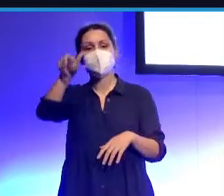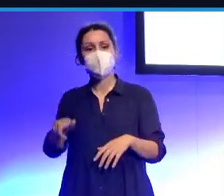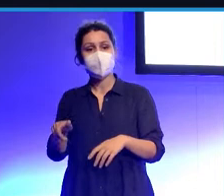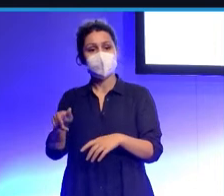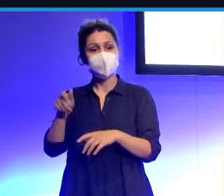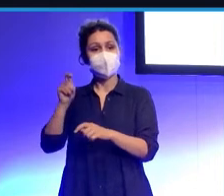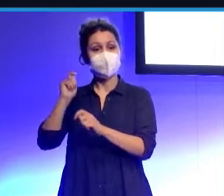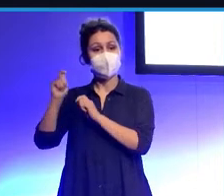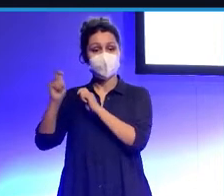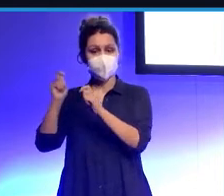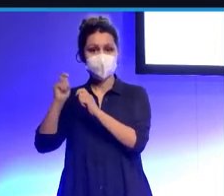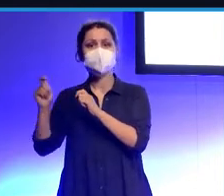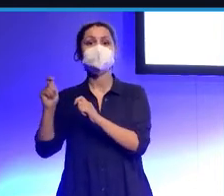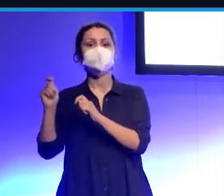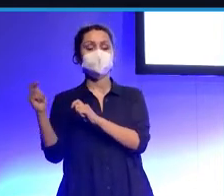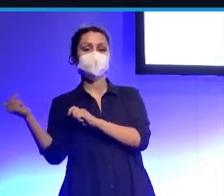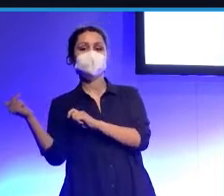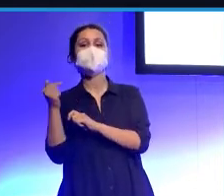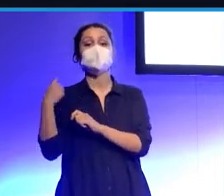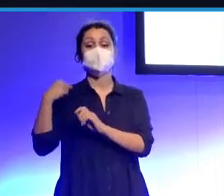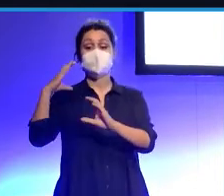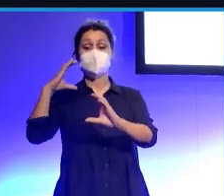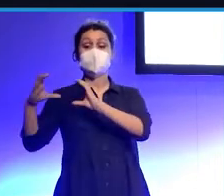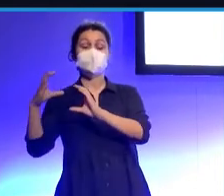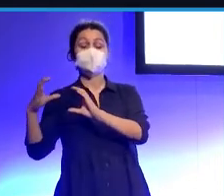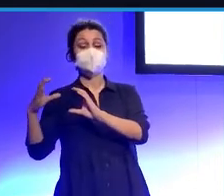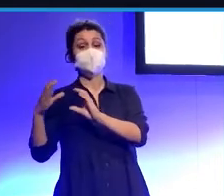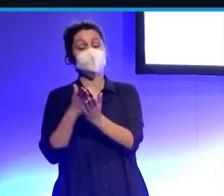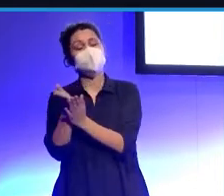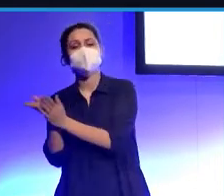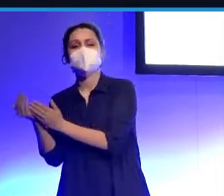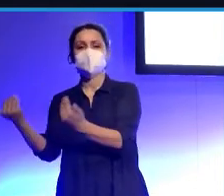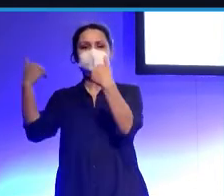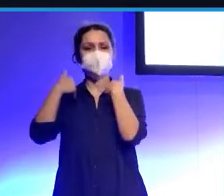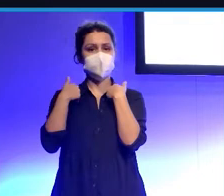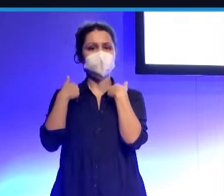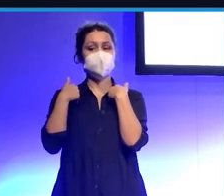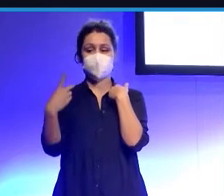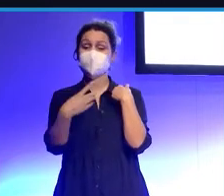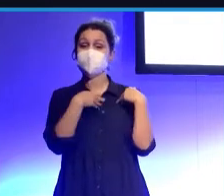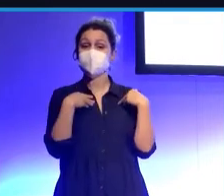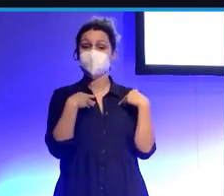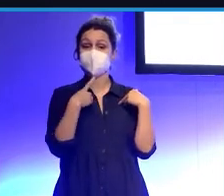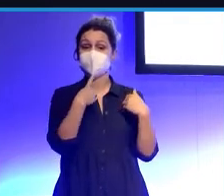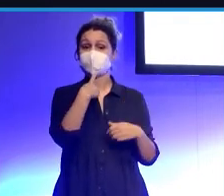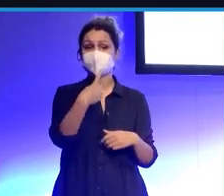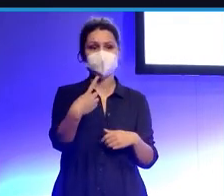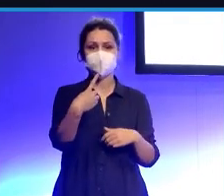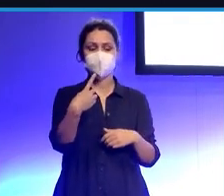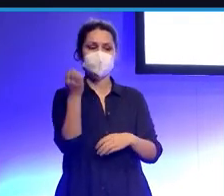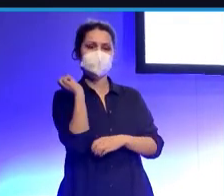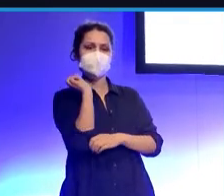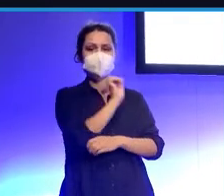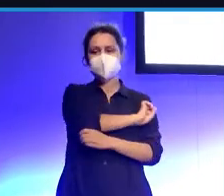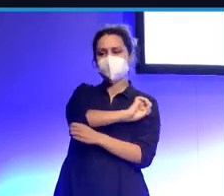completamente en contra de todo este análisis, ¿no? De todos los medios, y más bien venía a decir que no, que Polonia fue más fuerte físicamente, lo que pasa